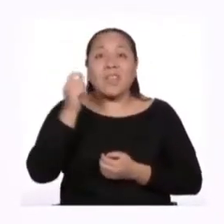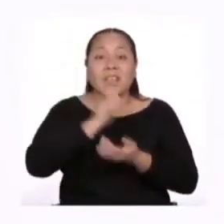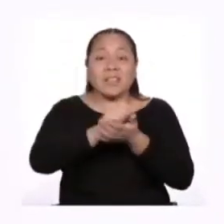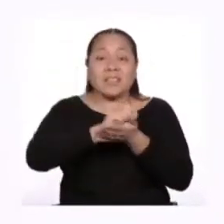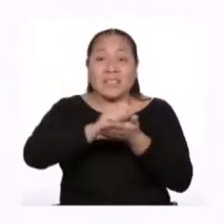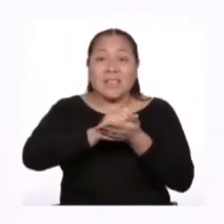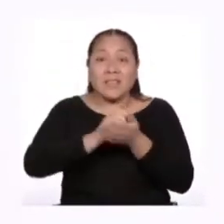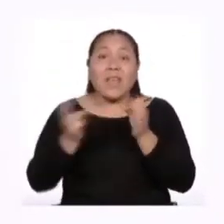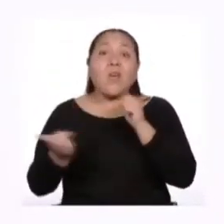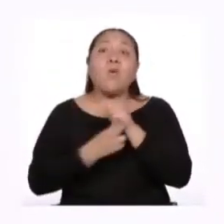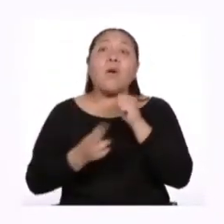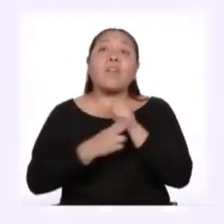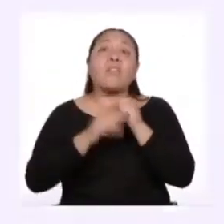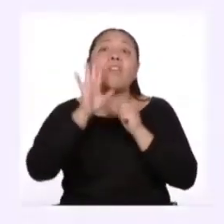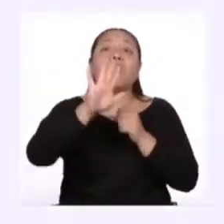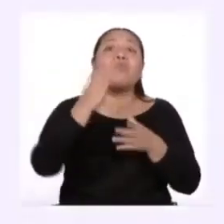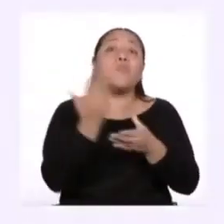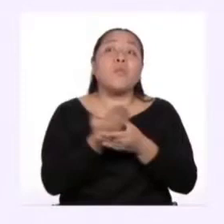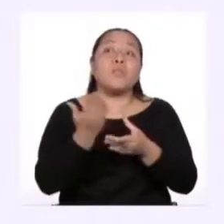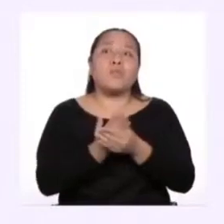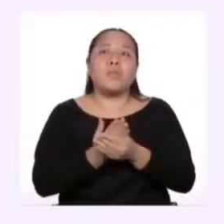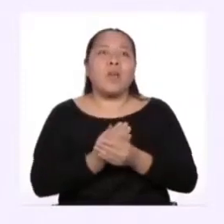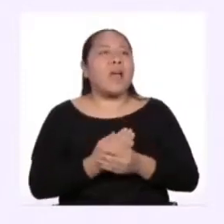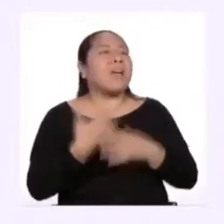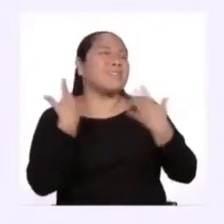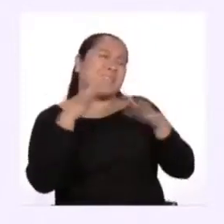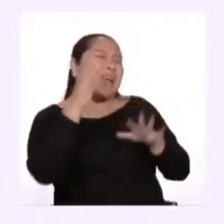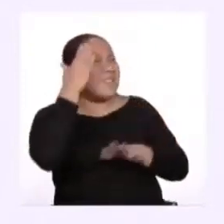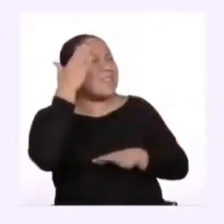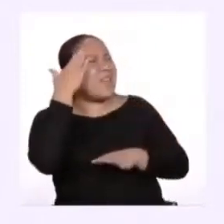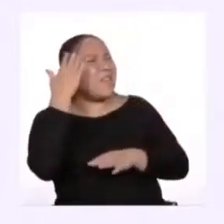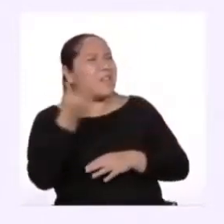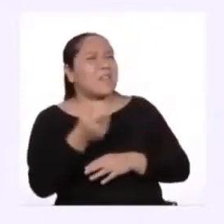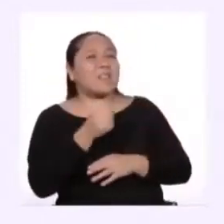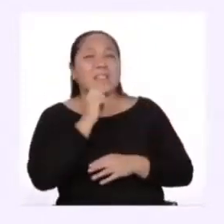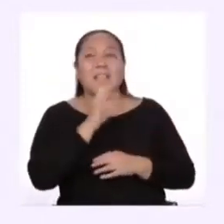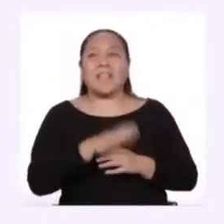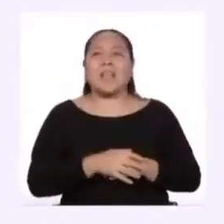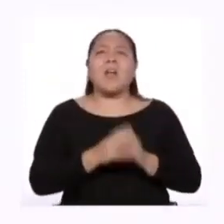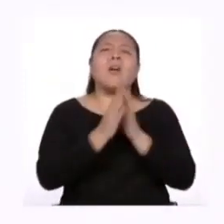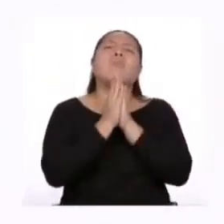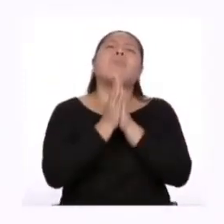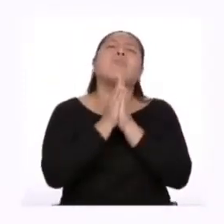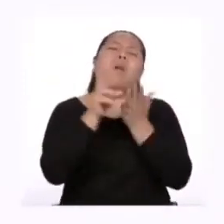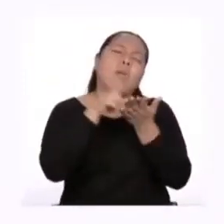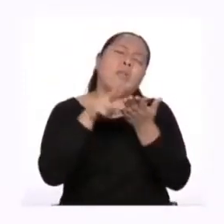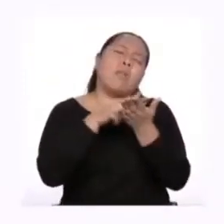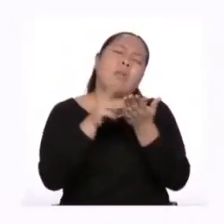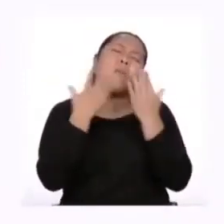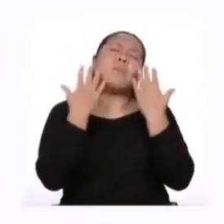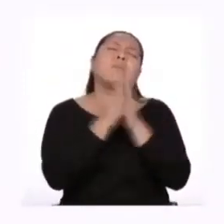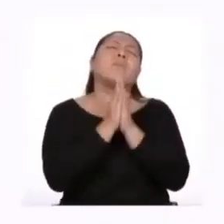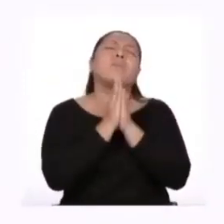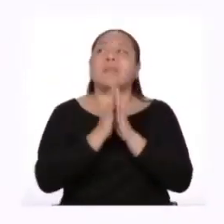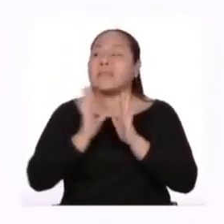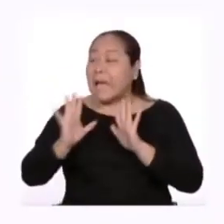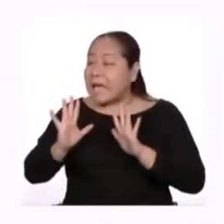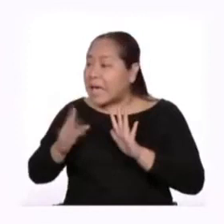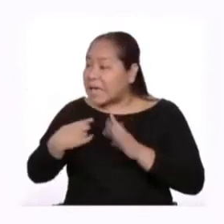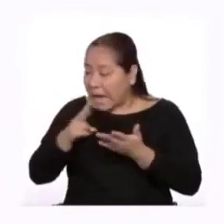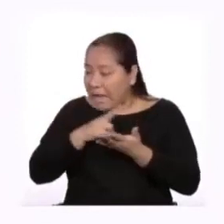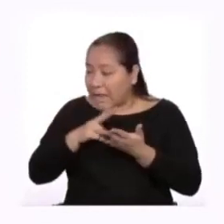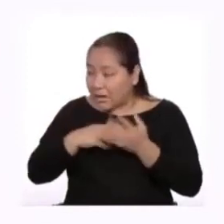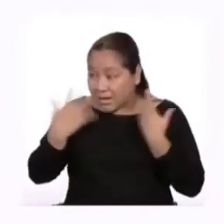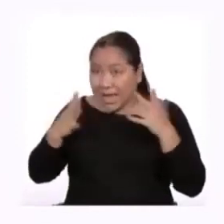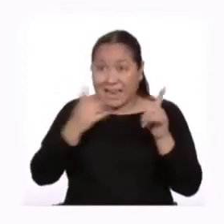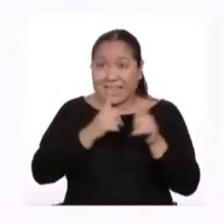reto del día en su portafolio. ¡Oh, ellos ya saben eso! ¡Ahora lee, lee, por favor! Ya, Tocino, ya. Ya abrí el libro.